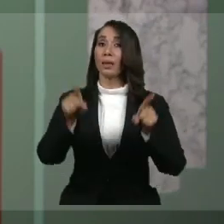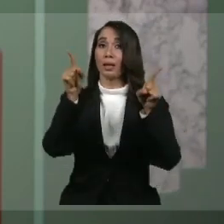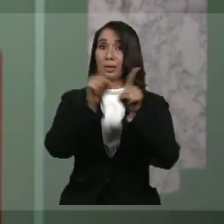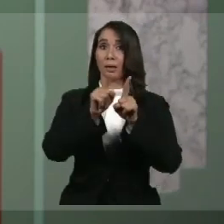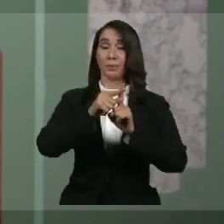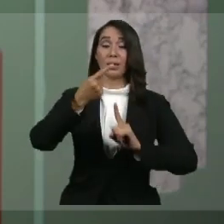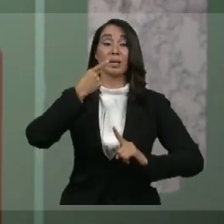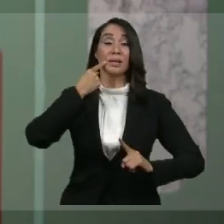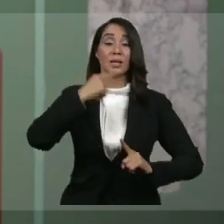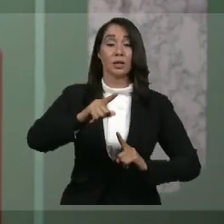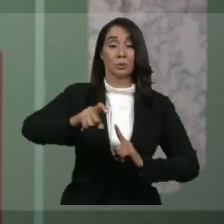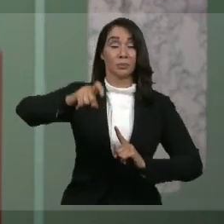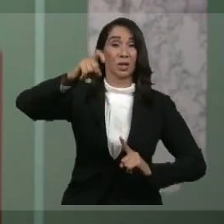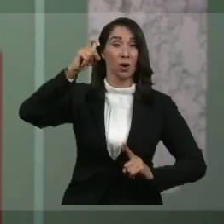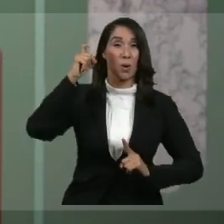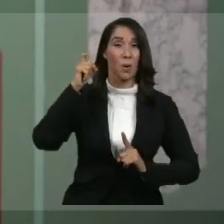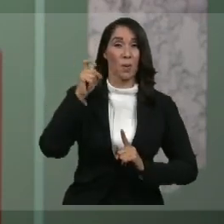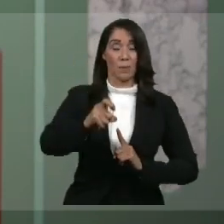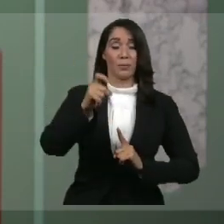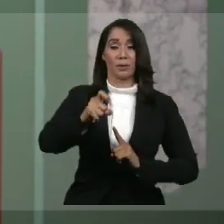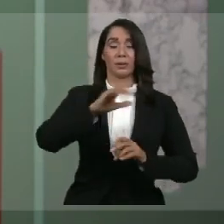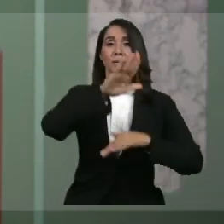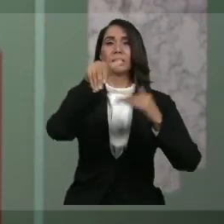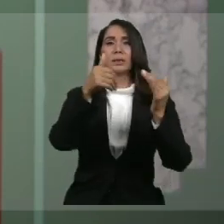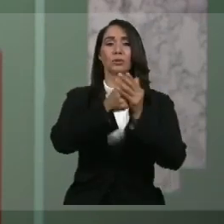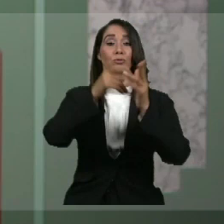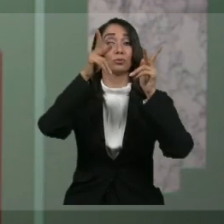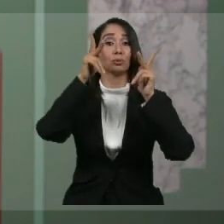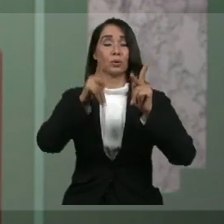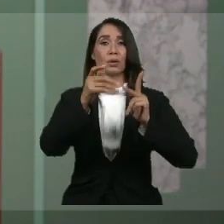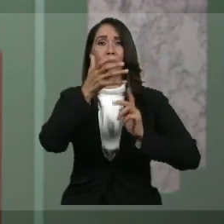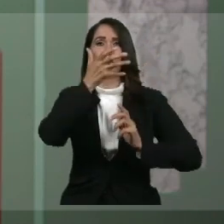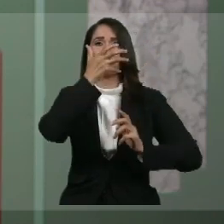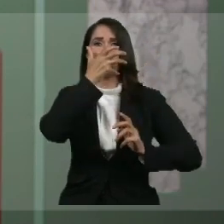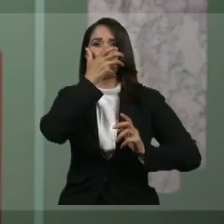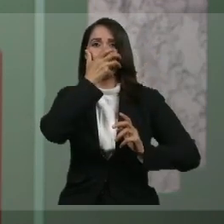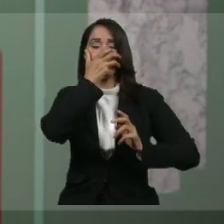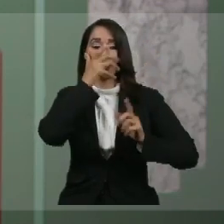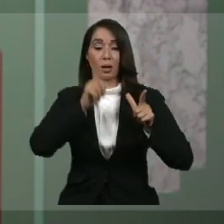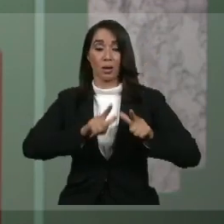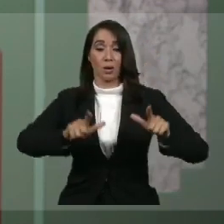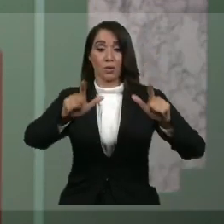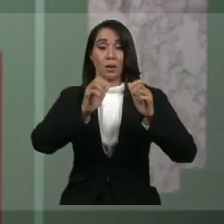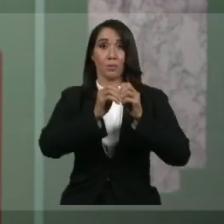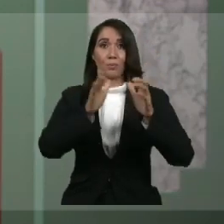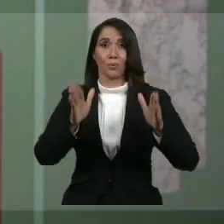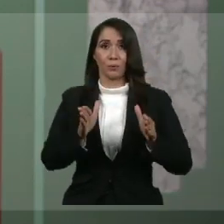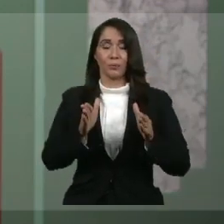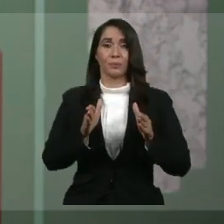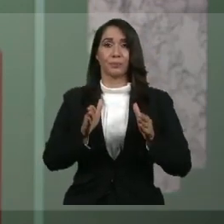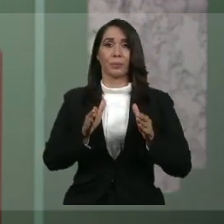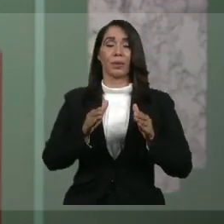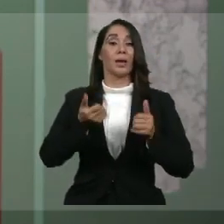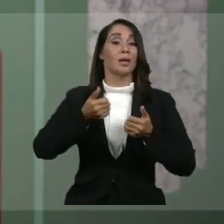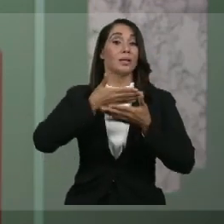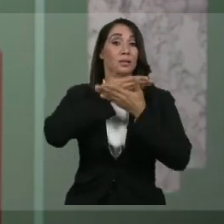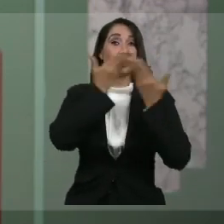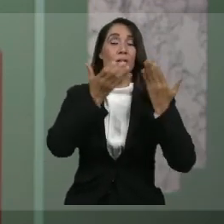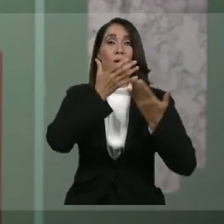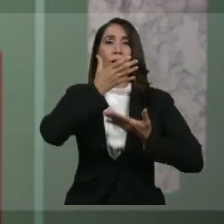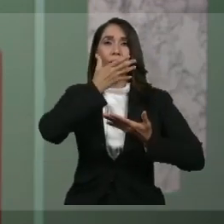declarará de obligatoriedad que las personas se cubran la cara en espacios públicos, si no cuentan con